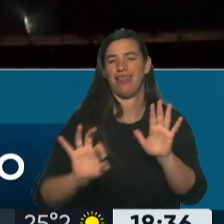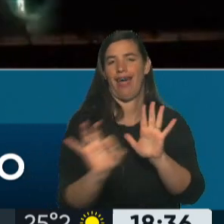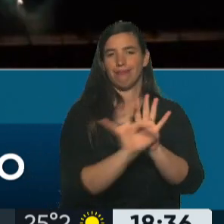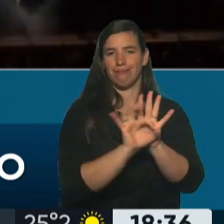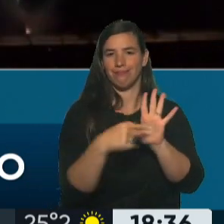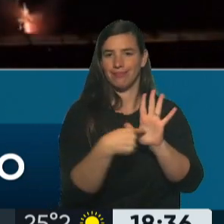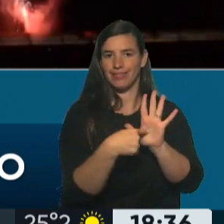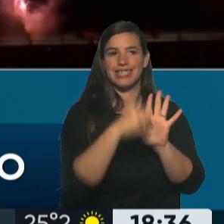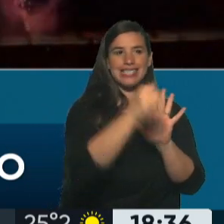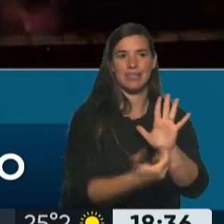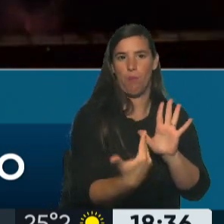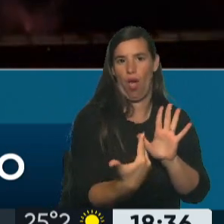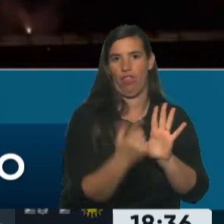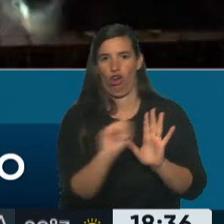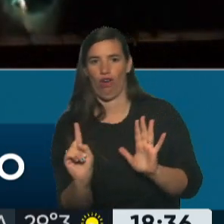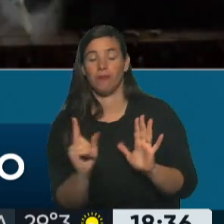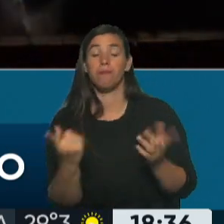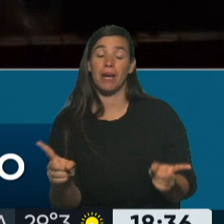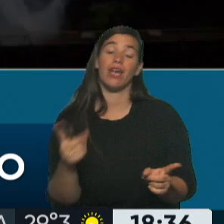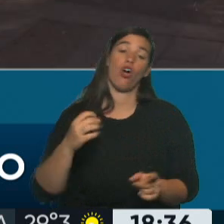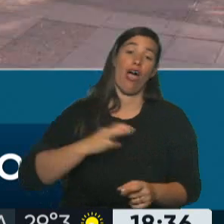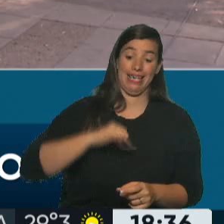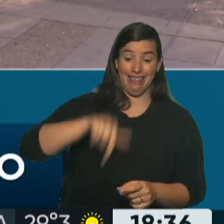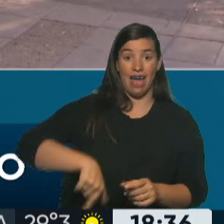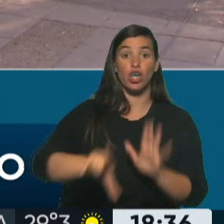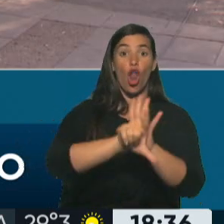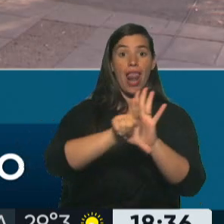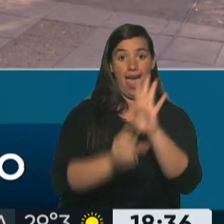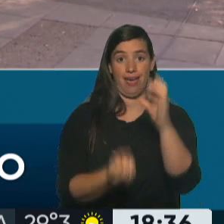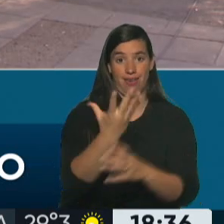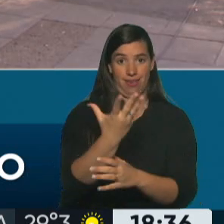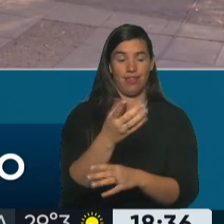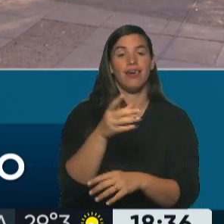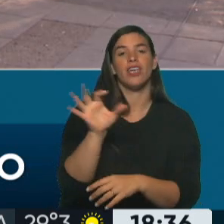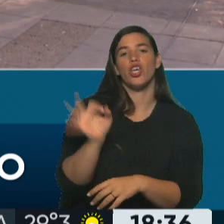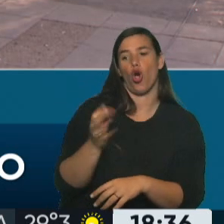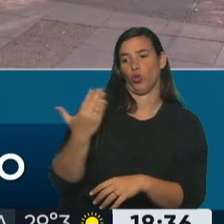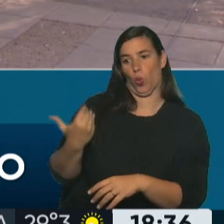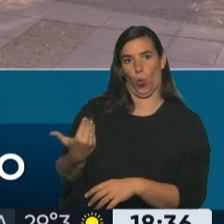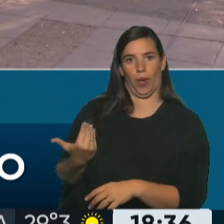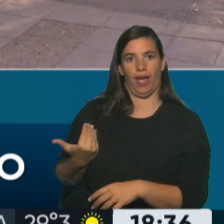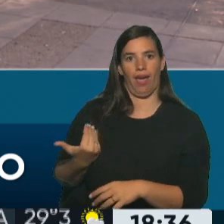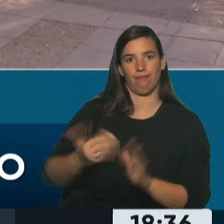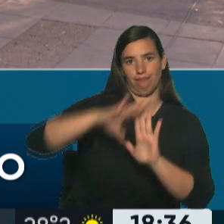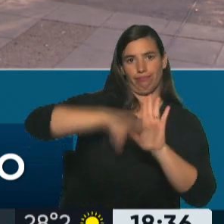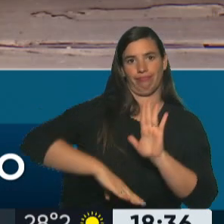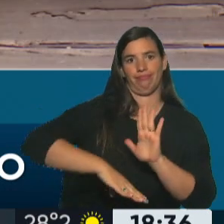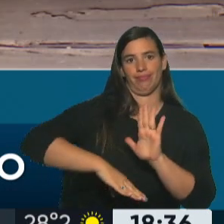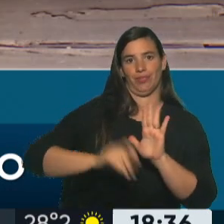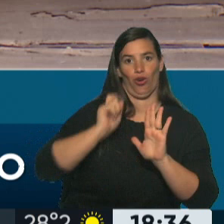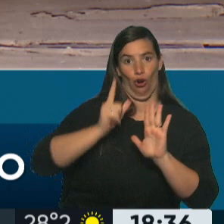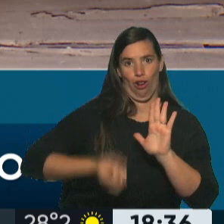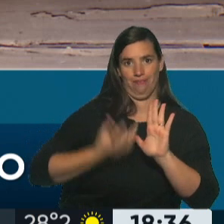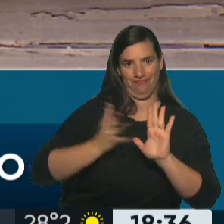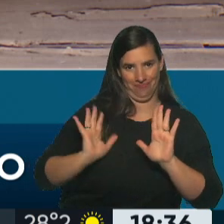fue este año que salió su ley y en octubre tuvimos su reglamentación. Así que, a nivel normativo, estamos